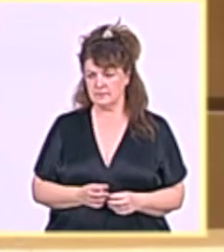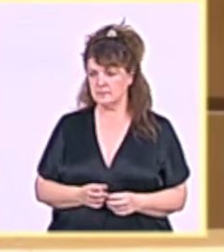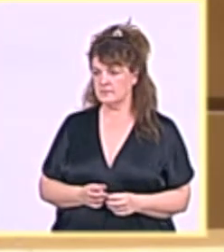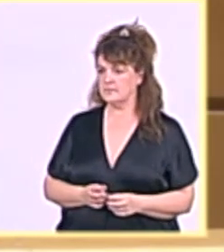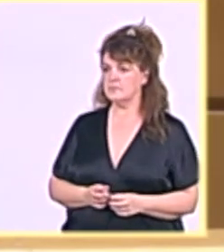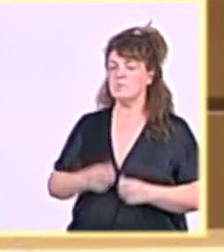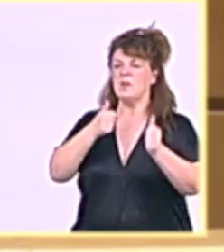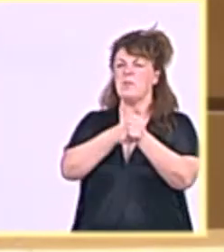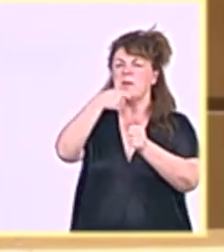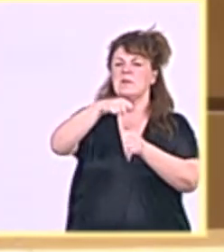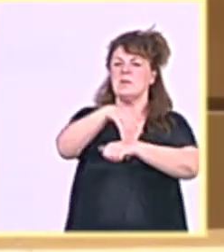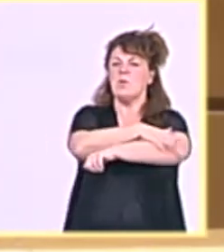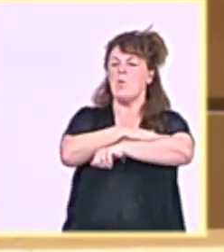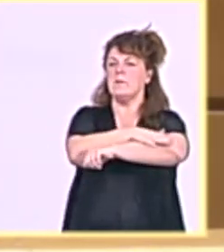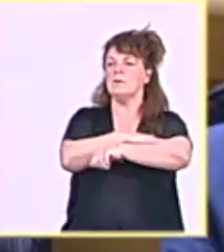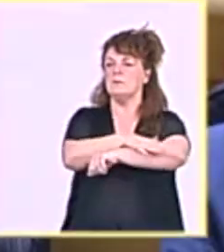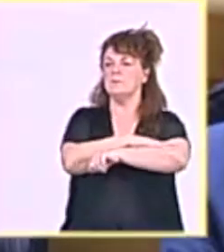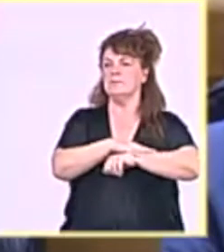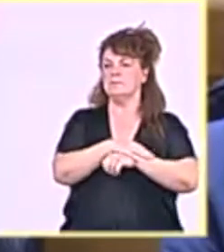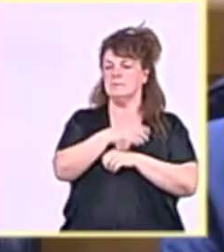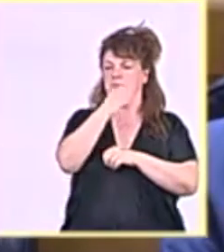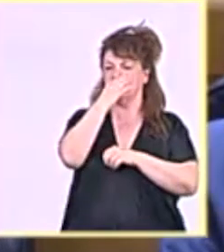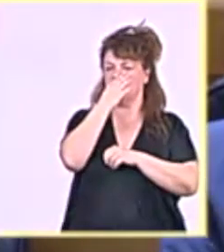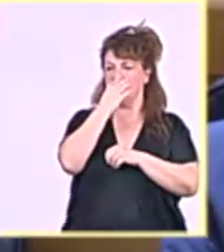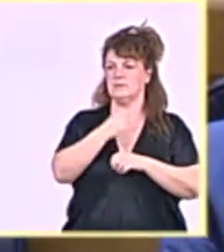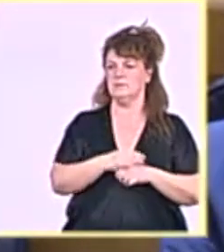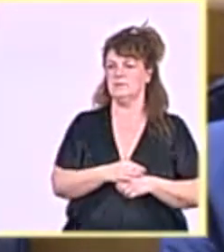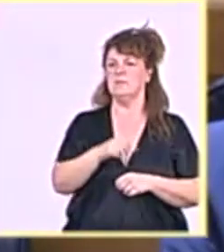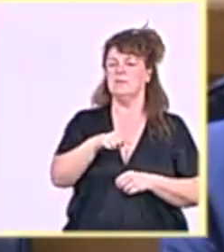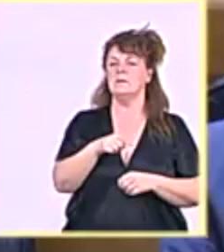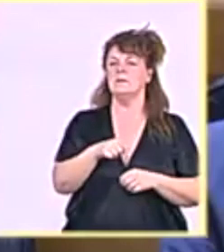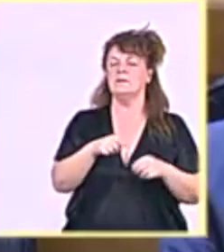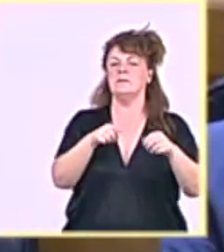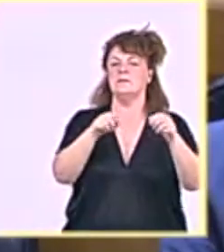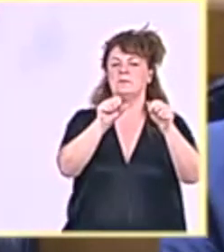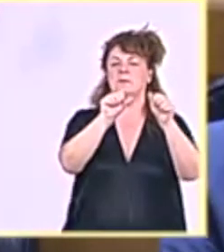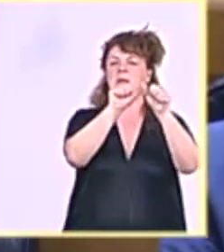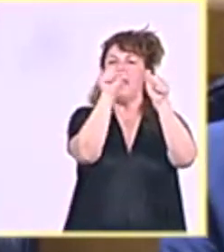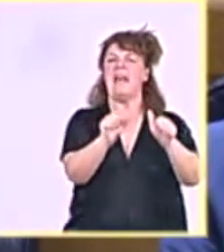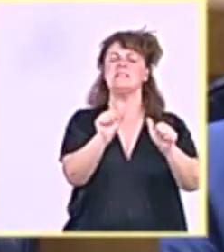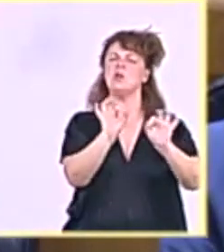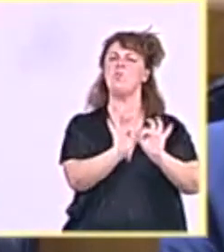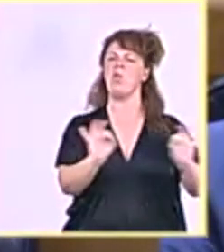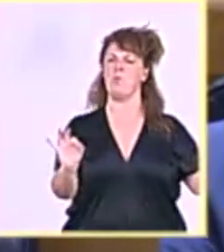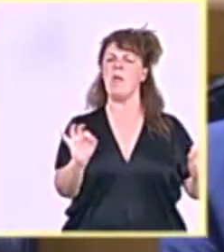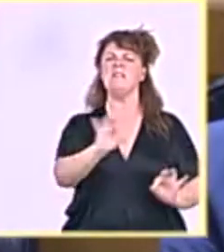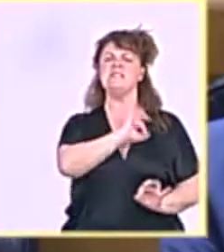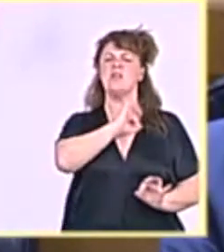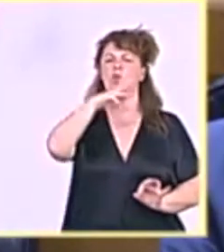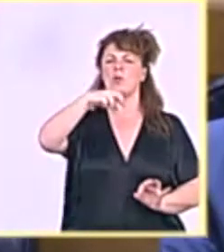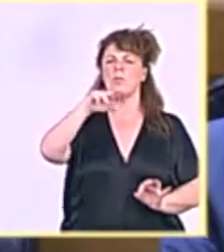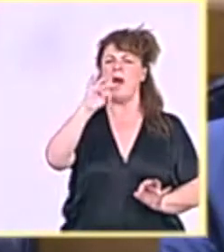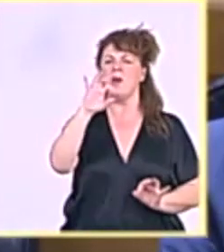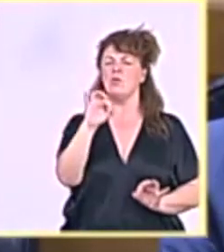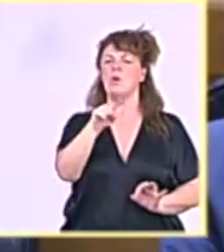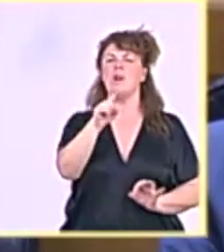El estilo, señor Maroto, es muy depurado. Pero mire, señor Maroto, le he escuchado hablar de mujeres de protección de víctimas y yo hoy